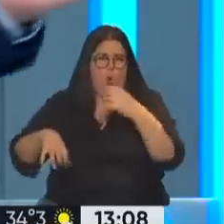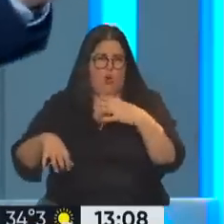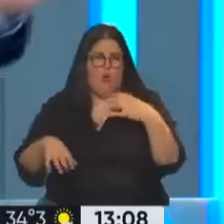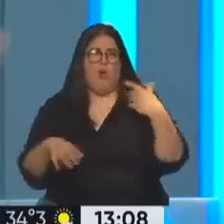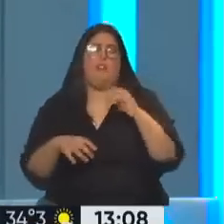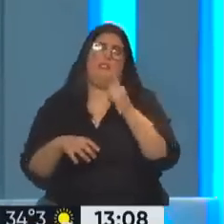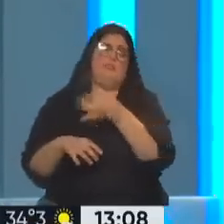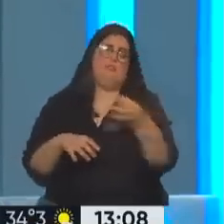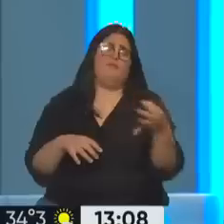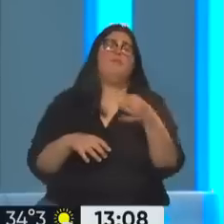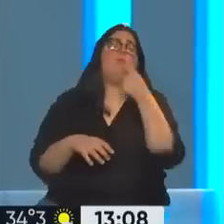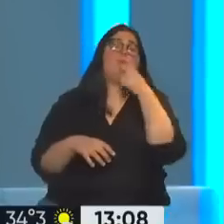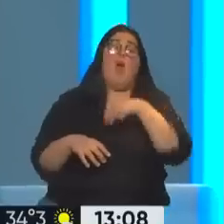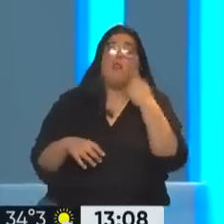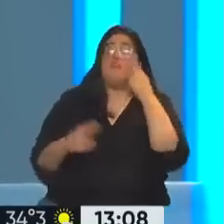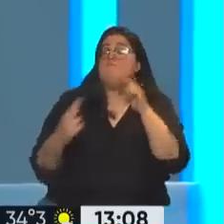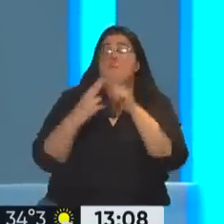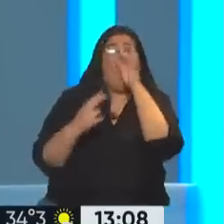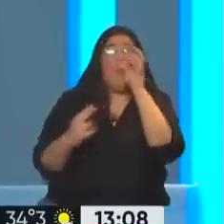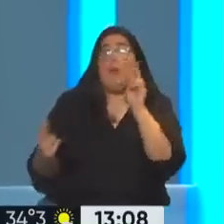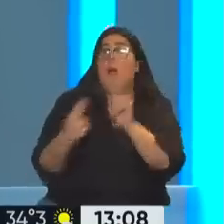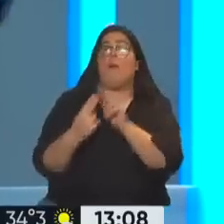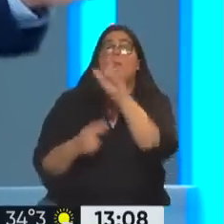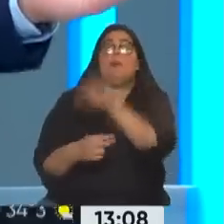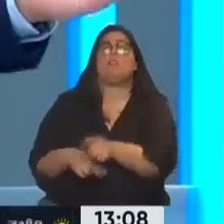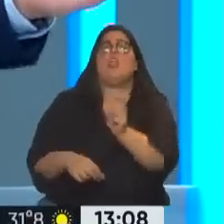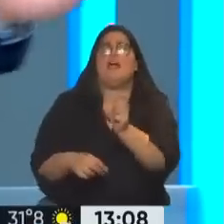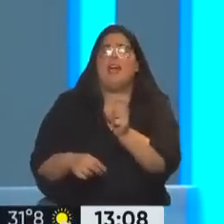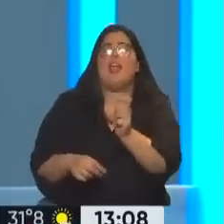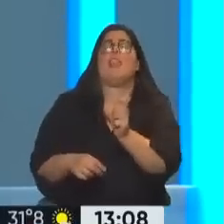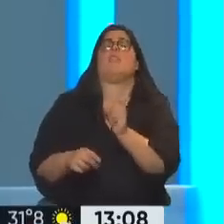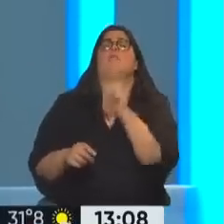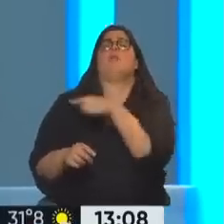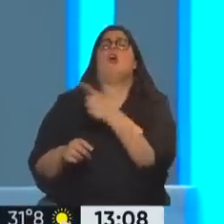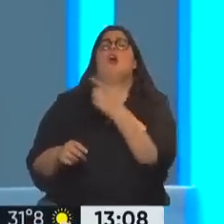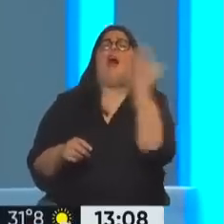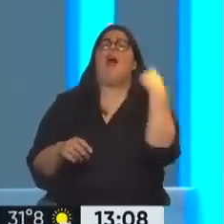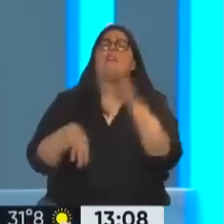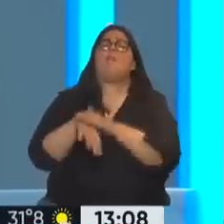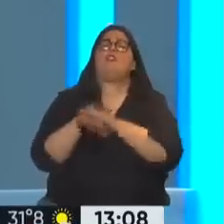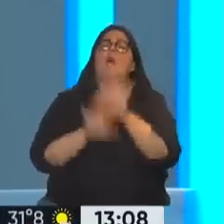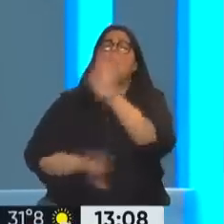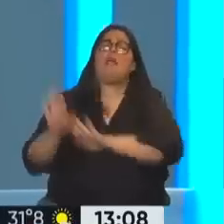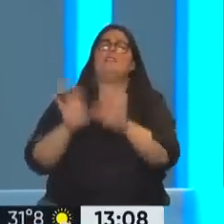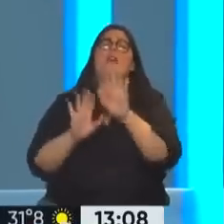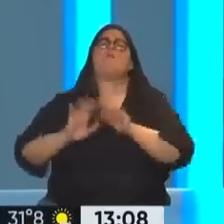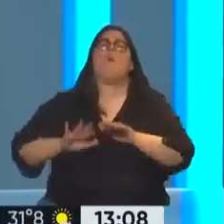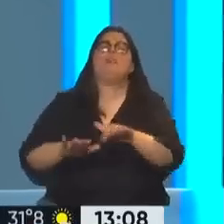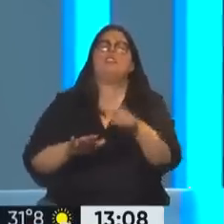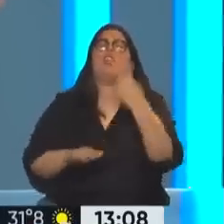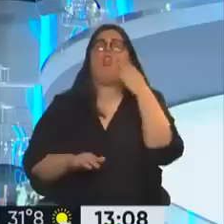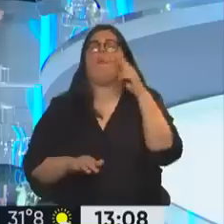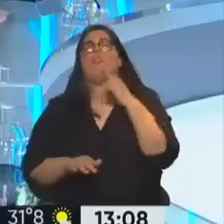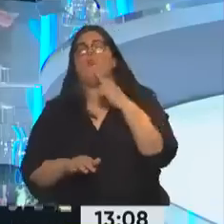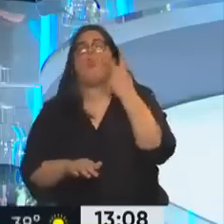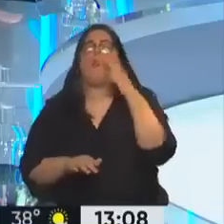por ejemplo, ahora no lo conozco personalmente, jamás he hablado con él, pero que dirigió las movilizaciones 2019-2022, con las